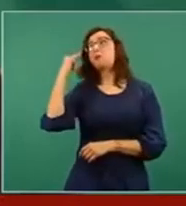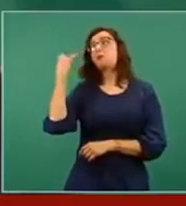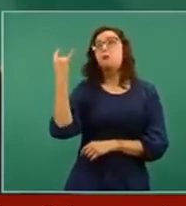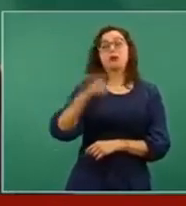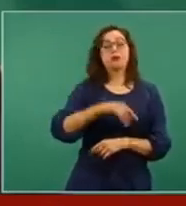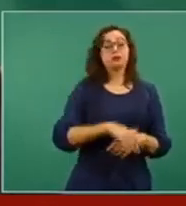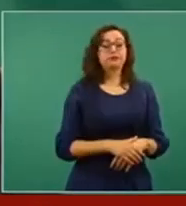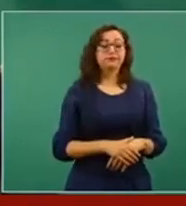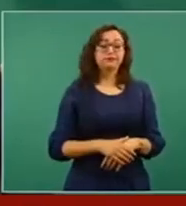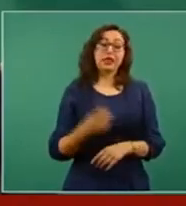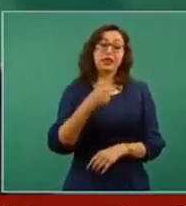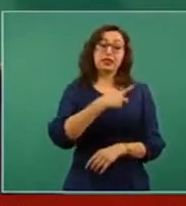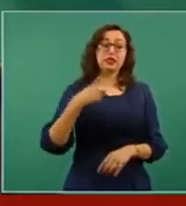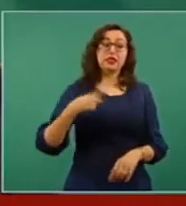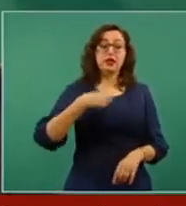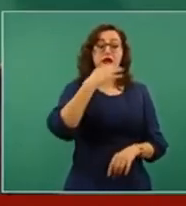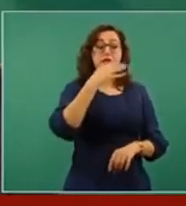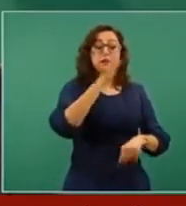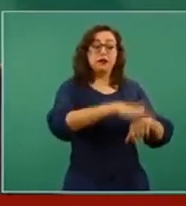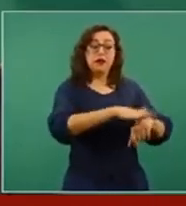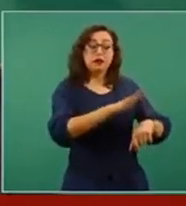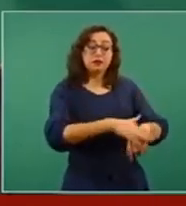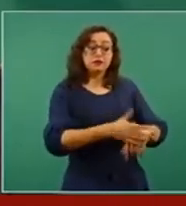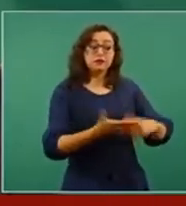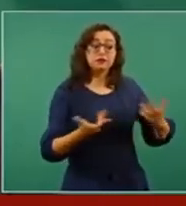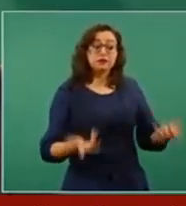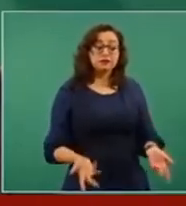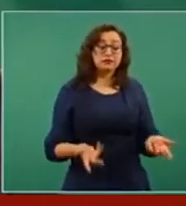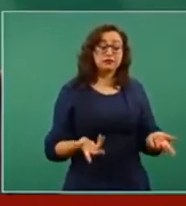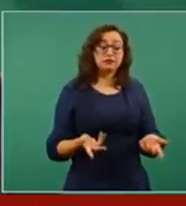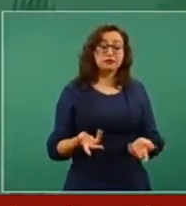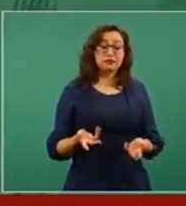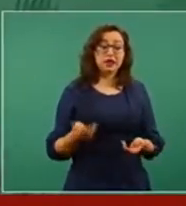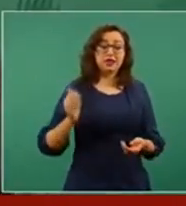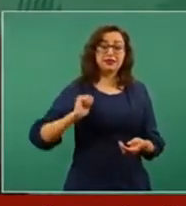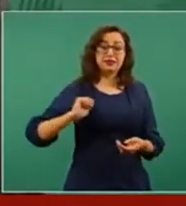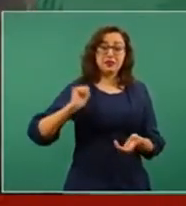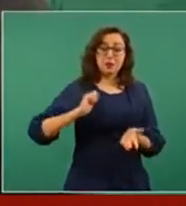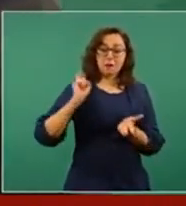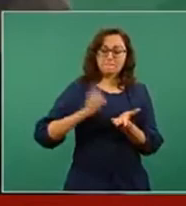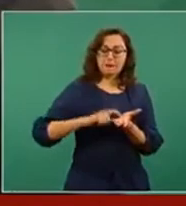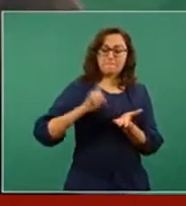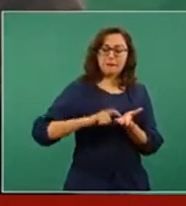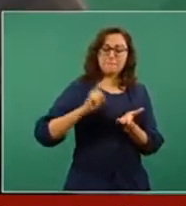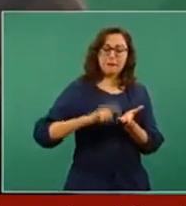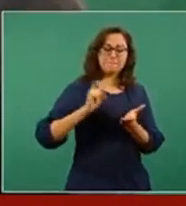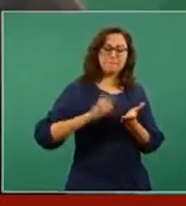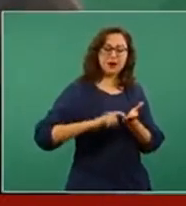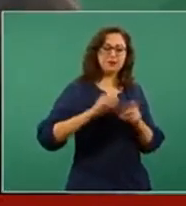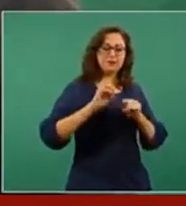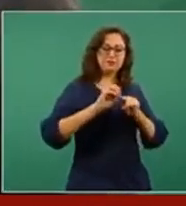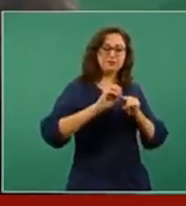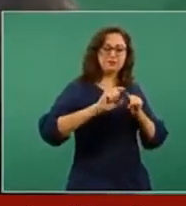mandarles telegramas, ahora